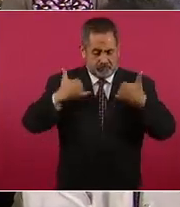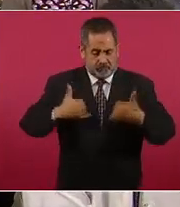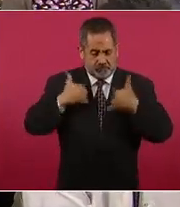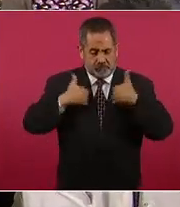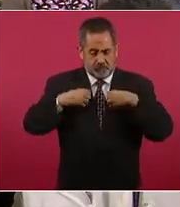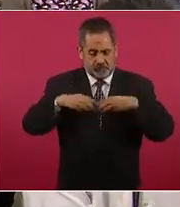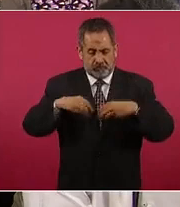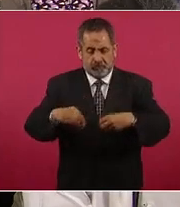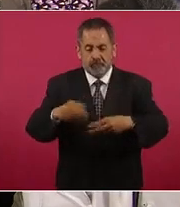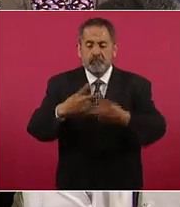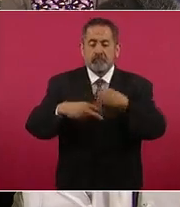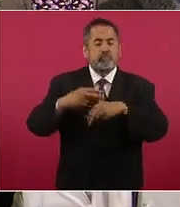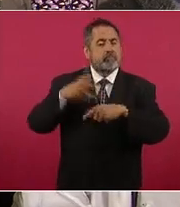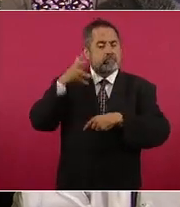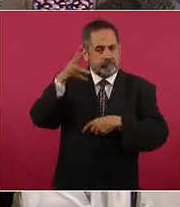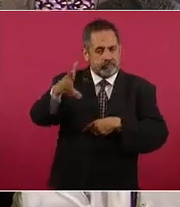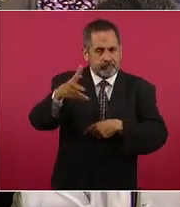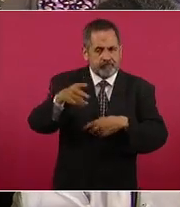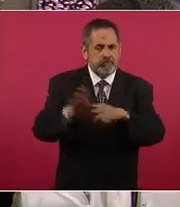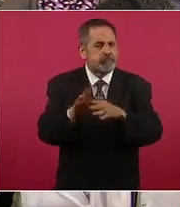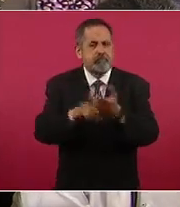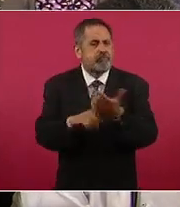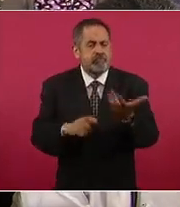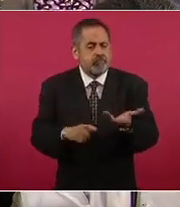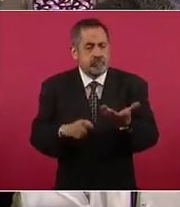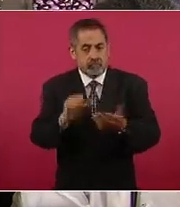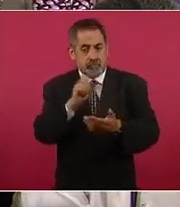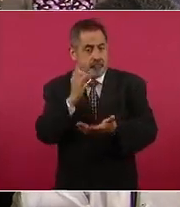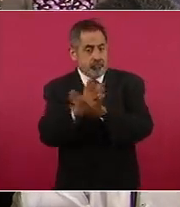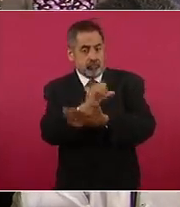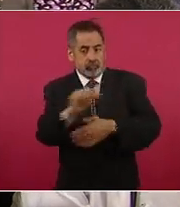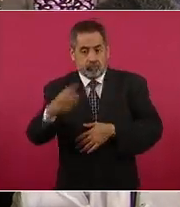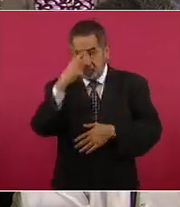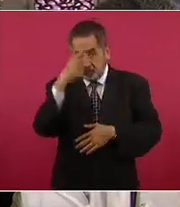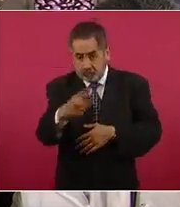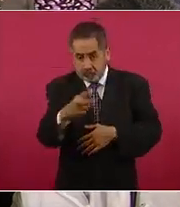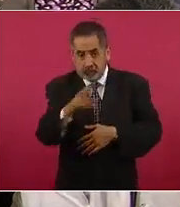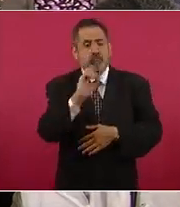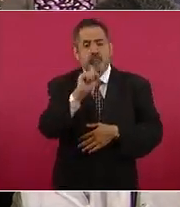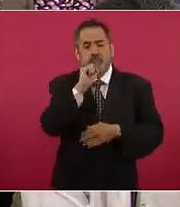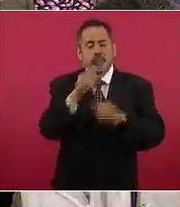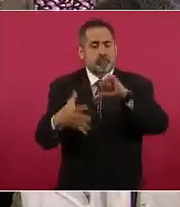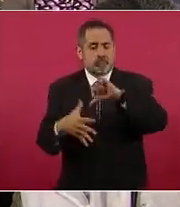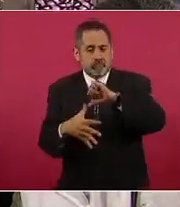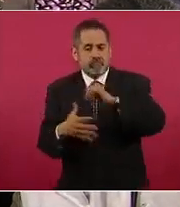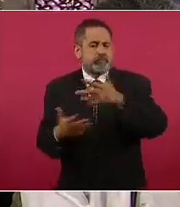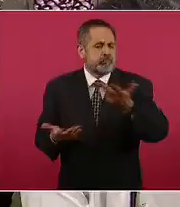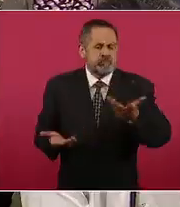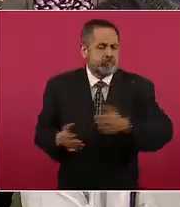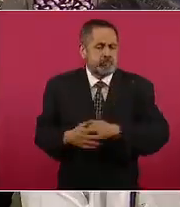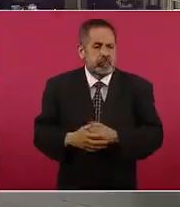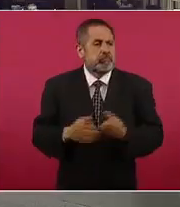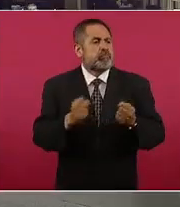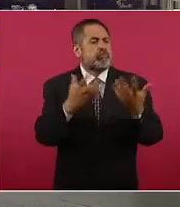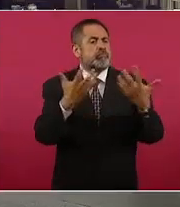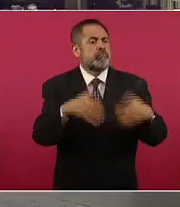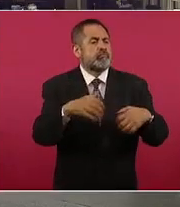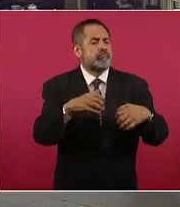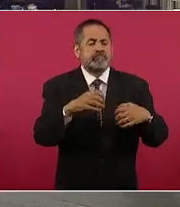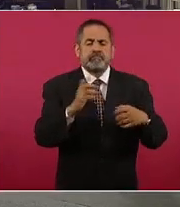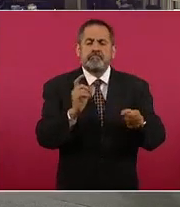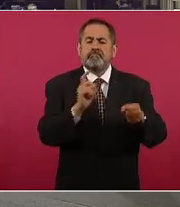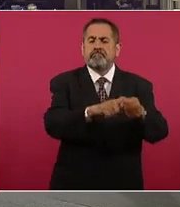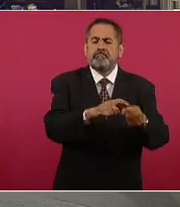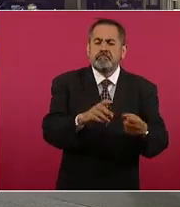realmente para todos los latinos. ¿Y qué empresas tutoras se van a poder registrar en esta página? Muchas gracias por su respuesta.